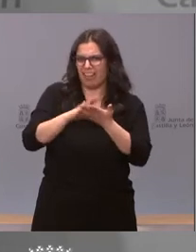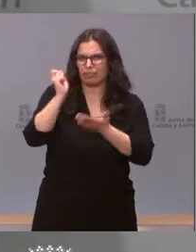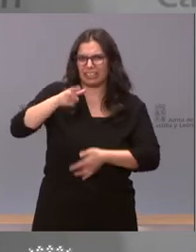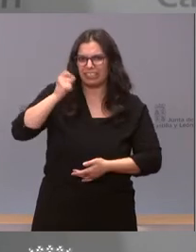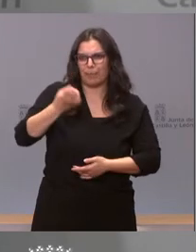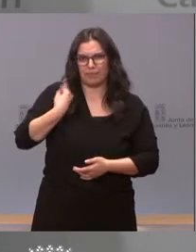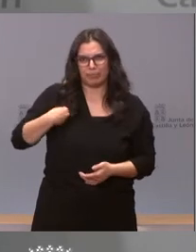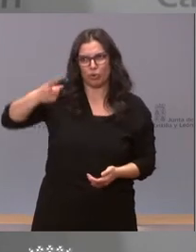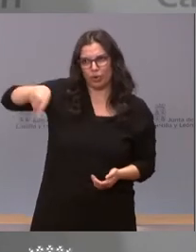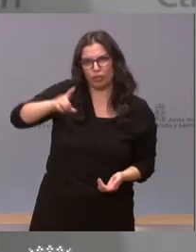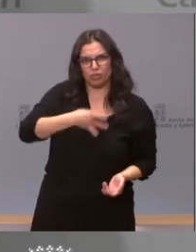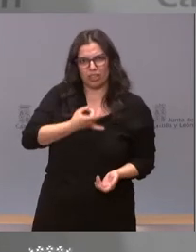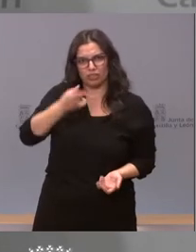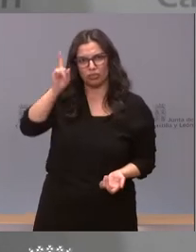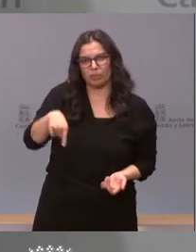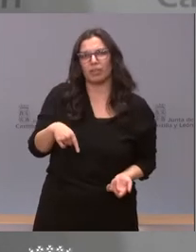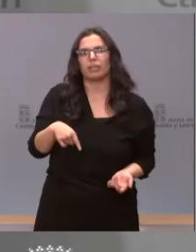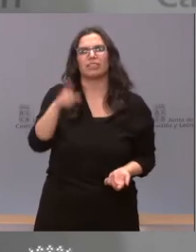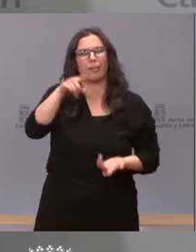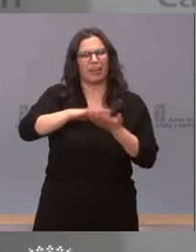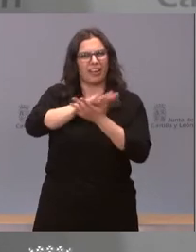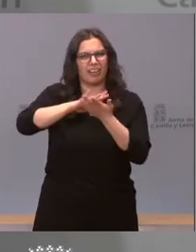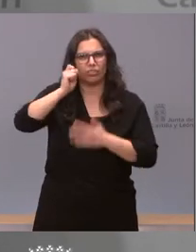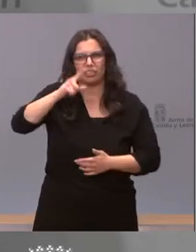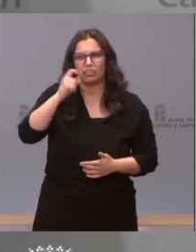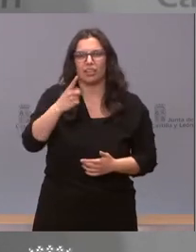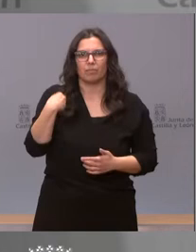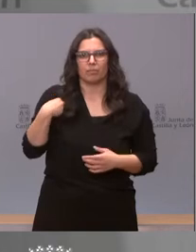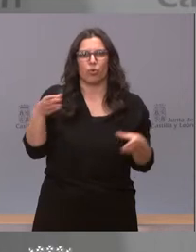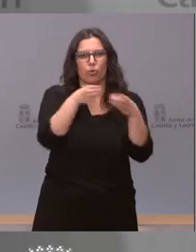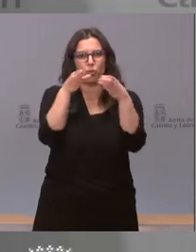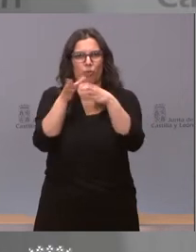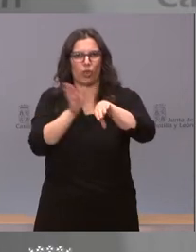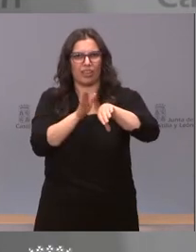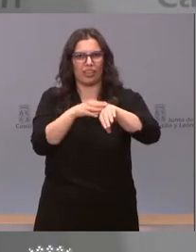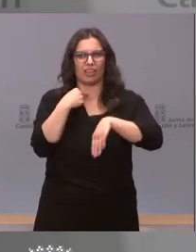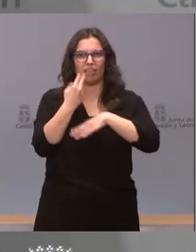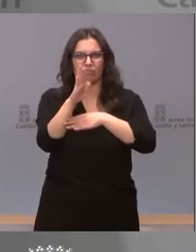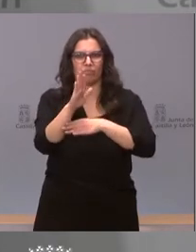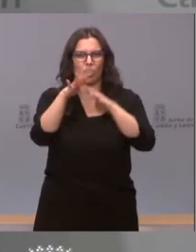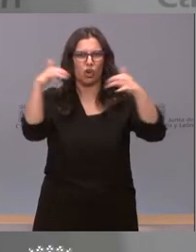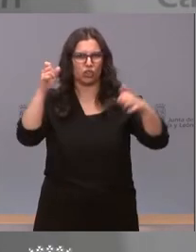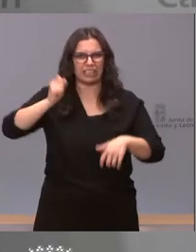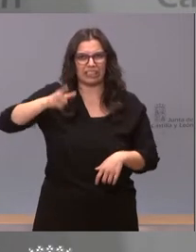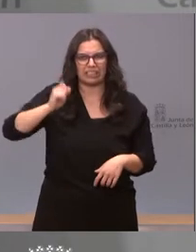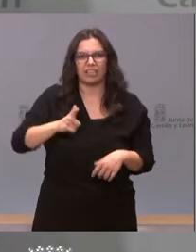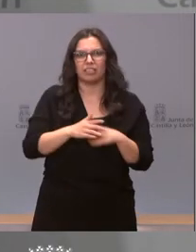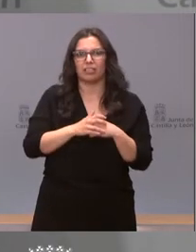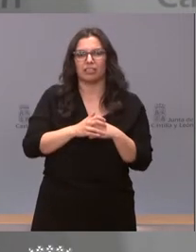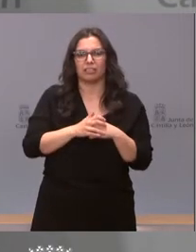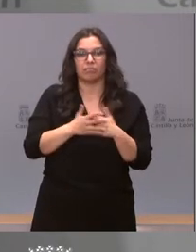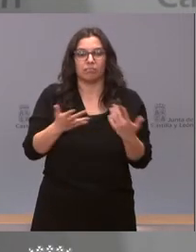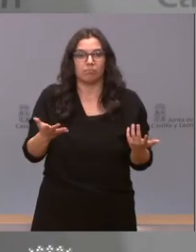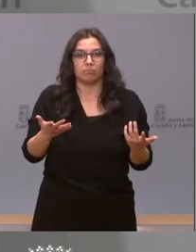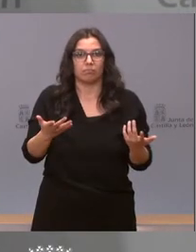se ha comentado por parte de los portavoces de la izquierda en las Cortes de Castilla y León, de manera reiterada.